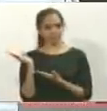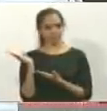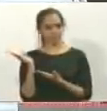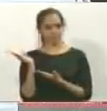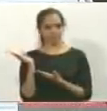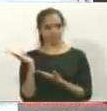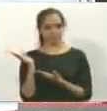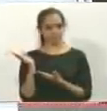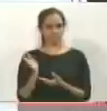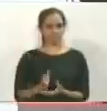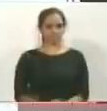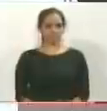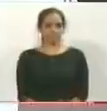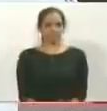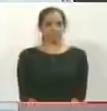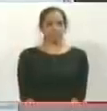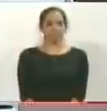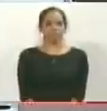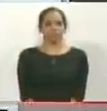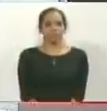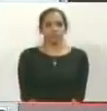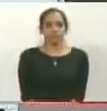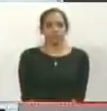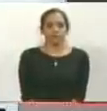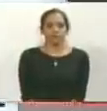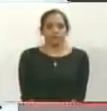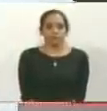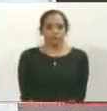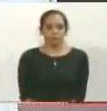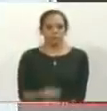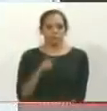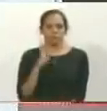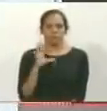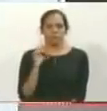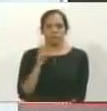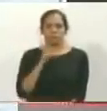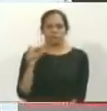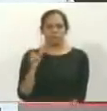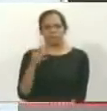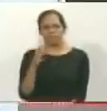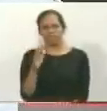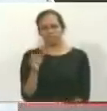Aquí están. Gentío, pues. No llegaban ni a 250 personas ahí.